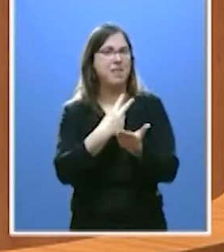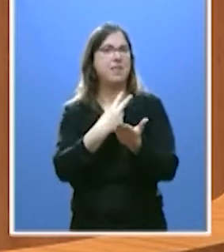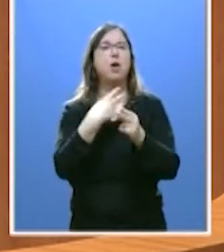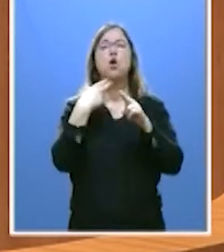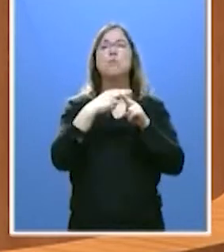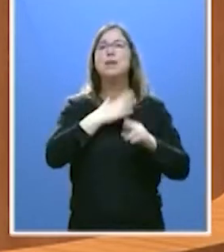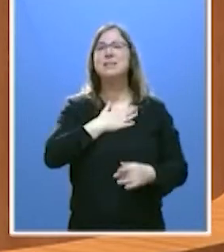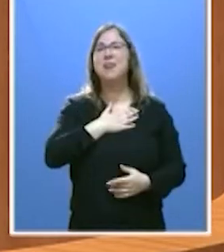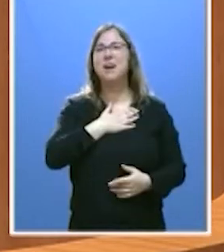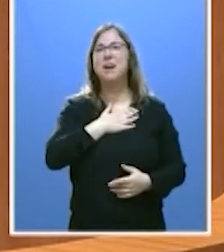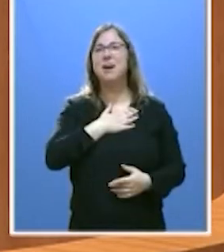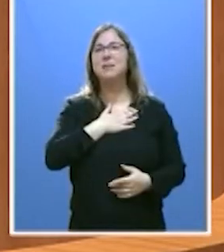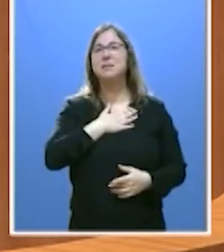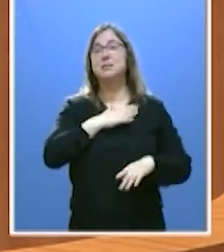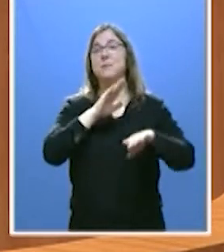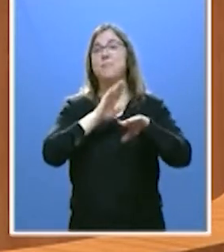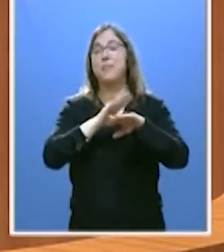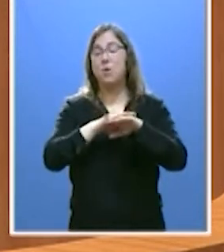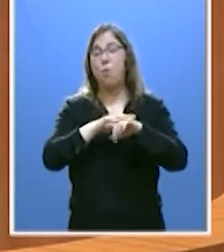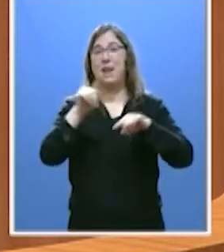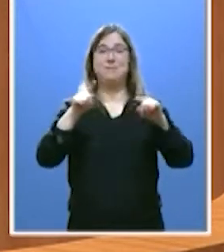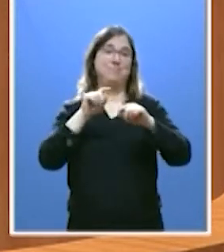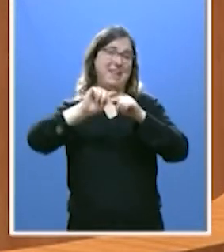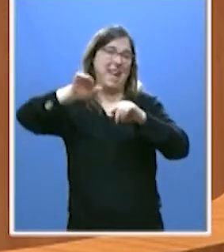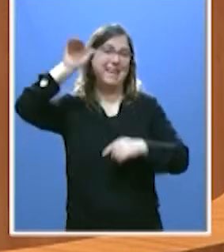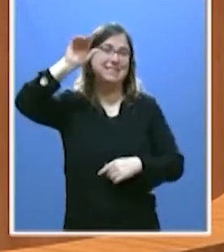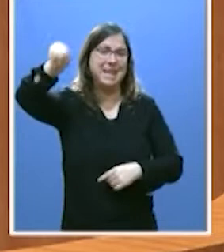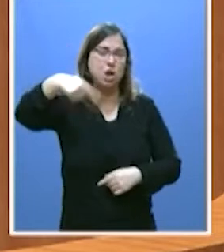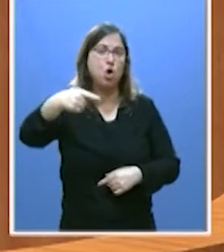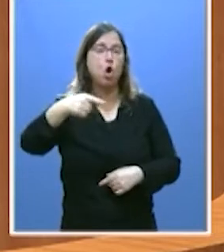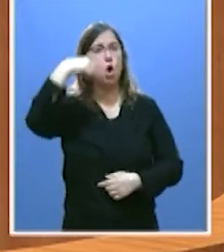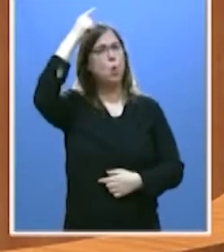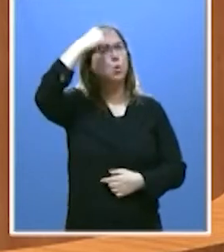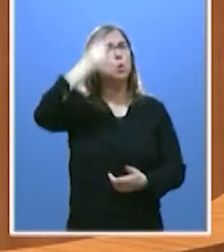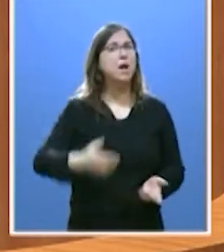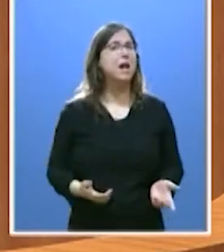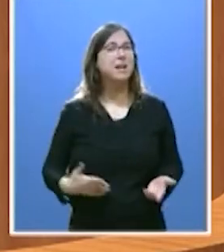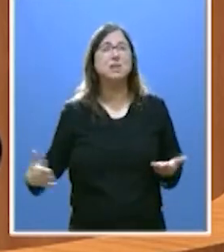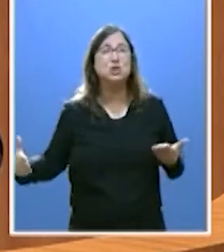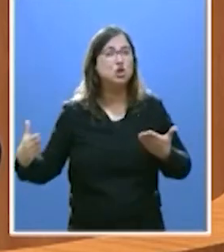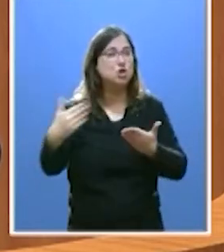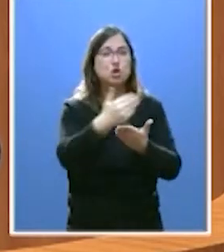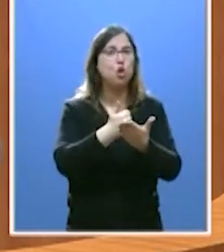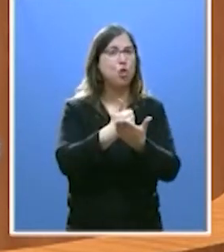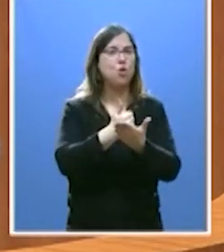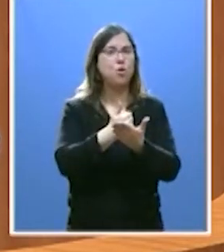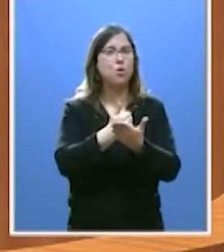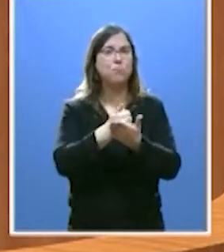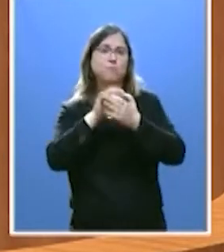política de acción exterior, nuestra política cultural. Todas ellas están